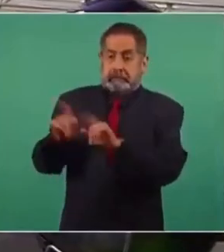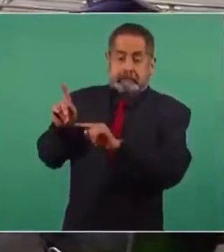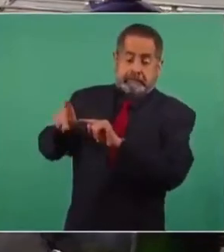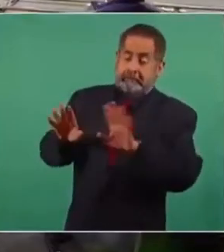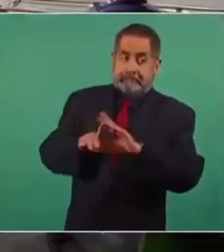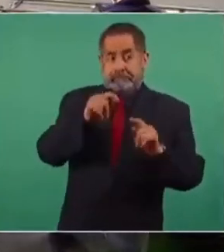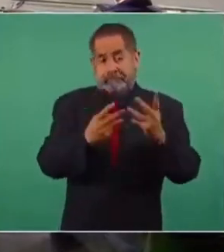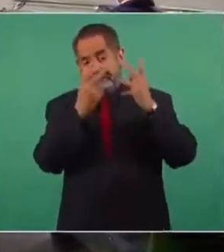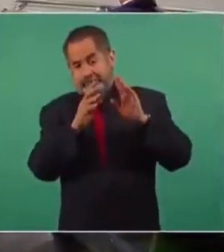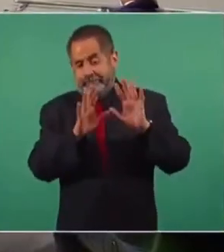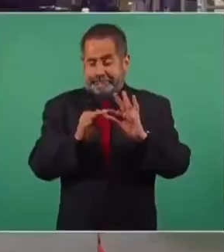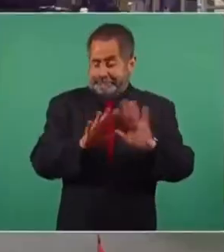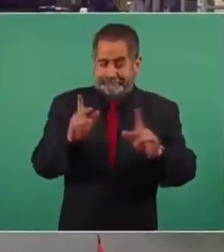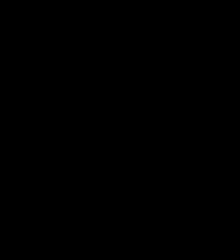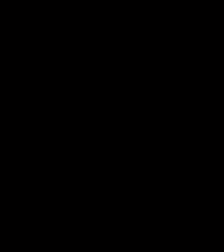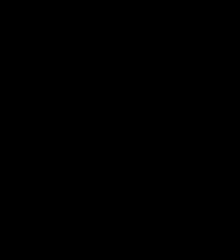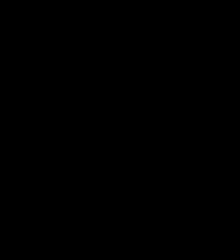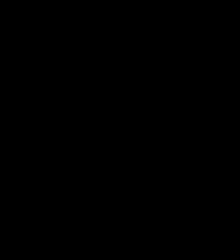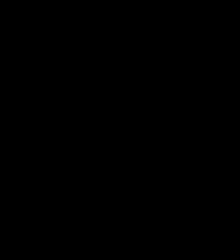a cepillar por esto.